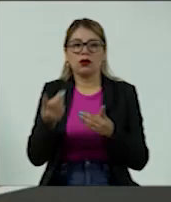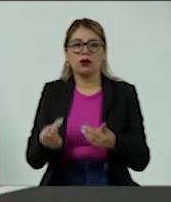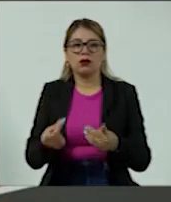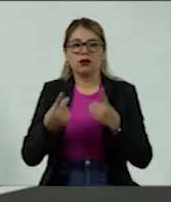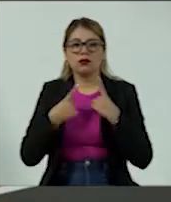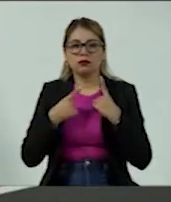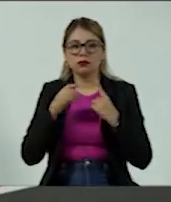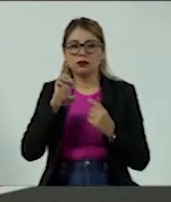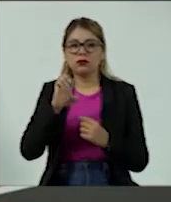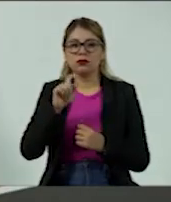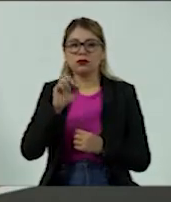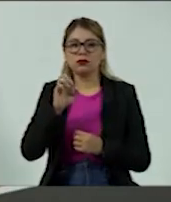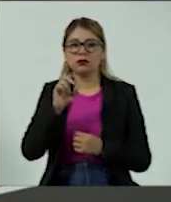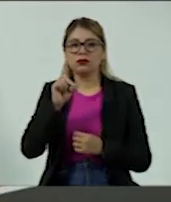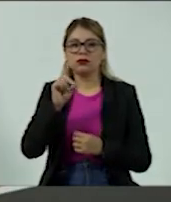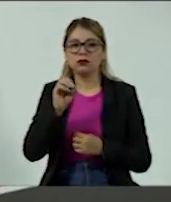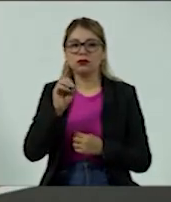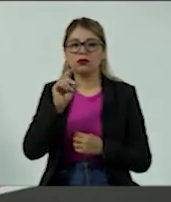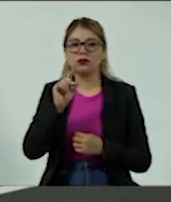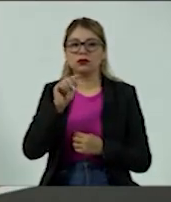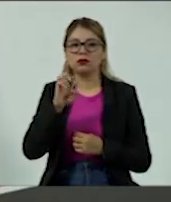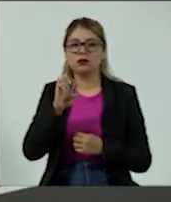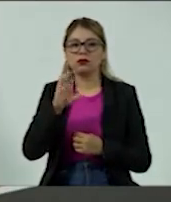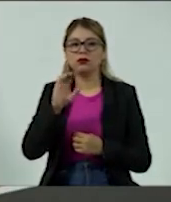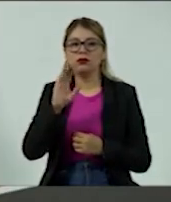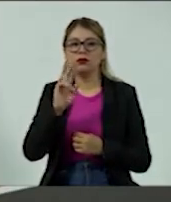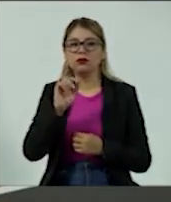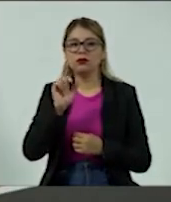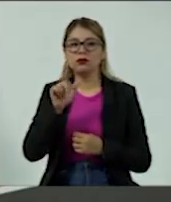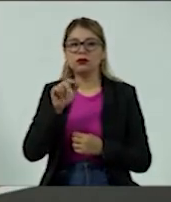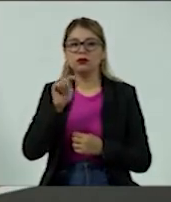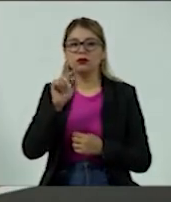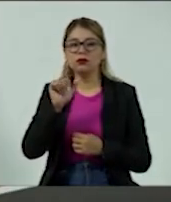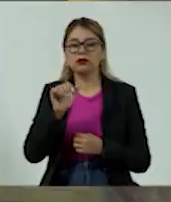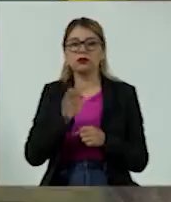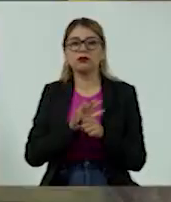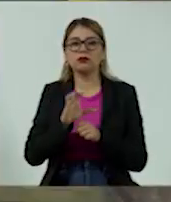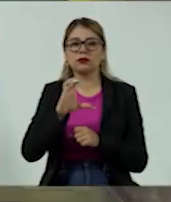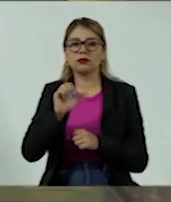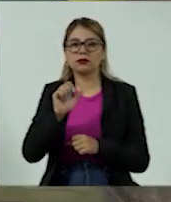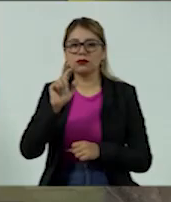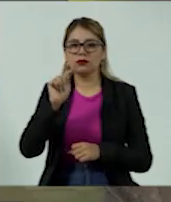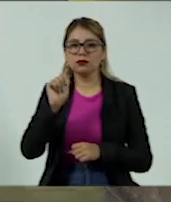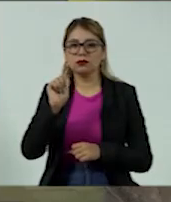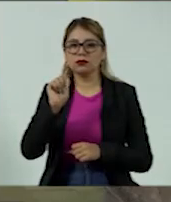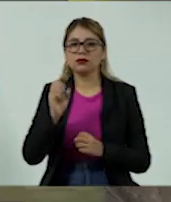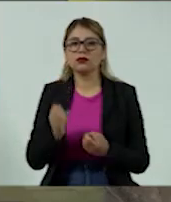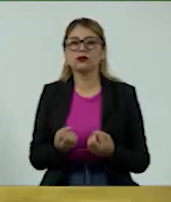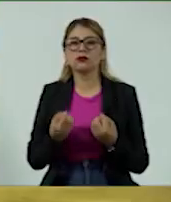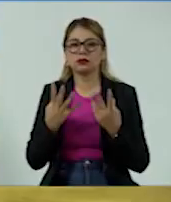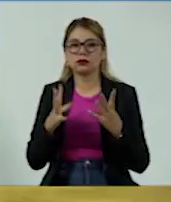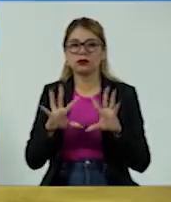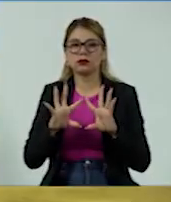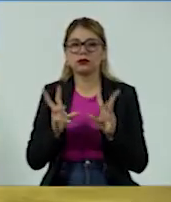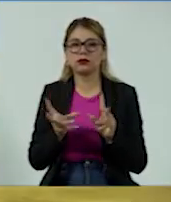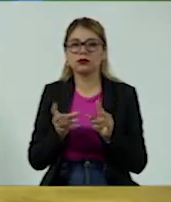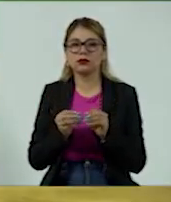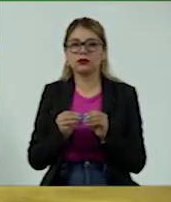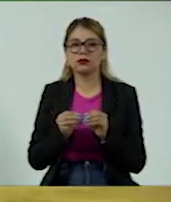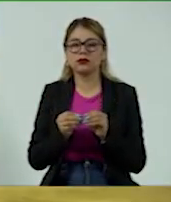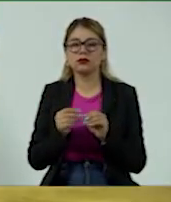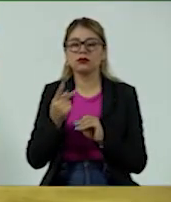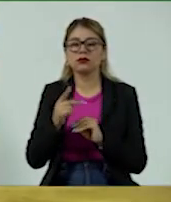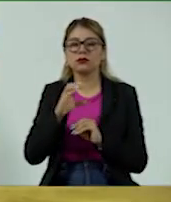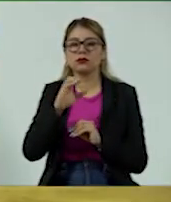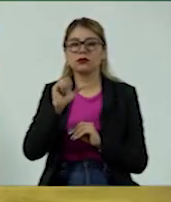estada de cuenta de la tarjeta, ahí debe de venir desglosado cuánto es el famoso CAT o costo anual total. Lo ponen normalmente por sus